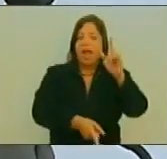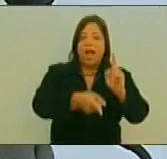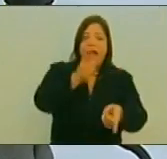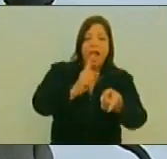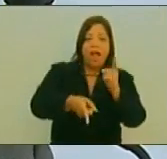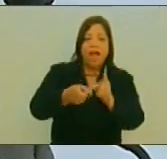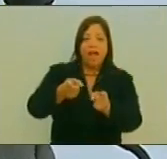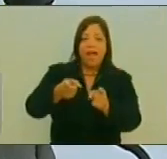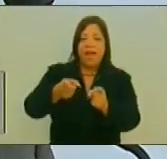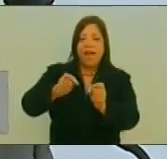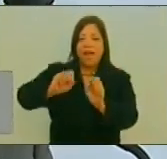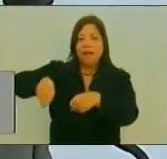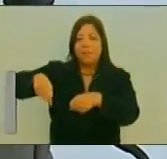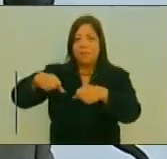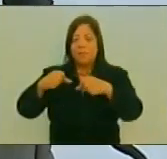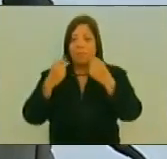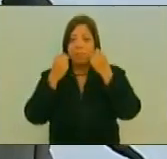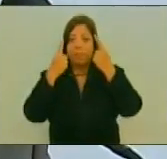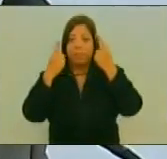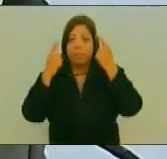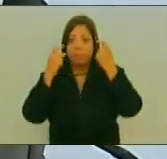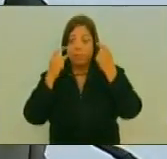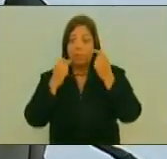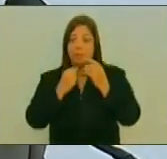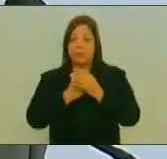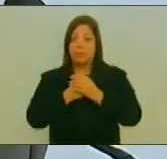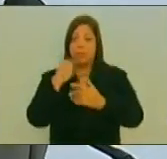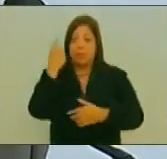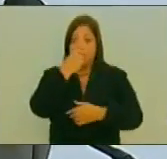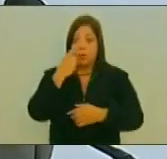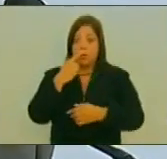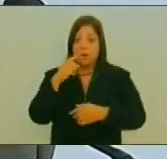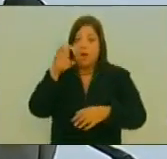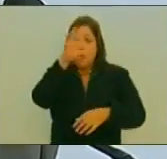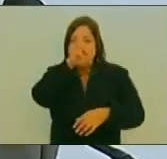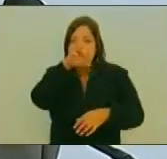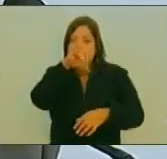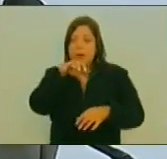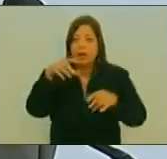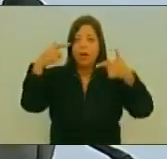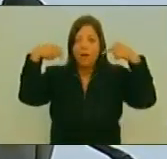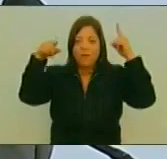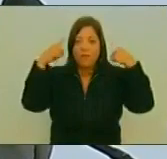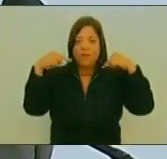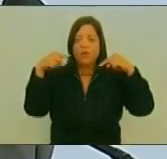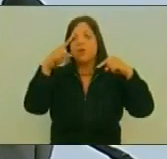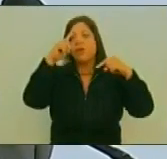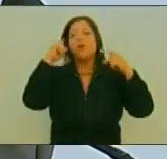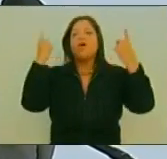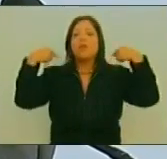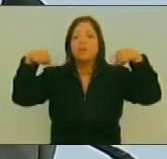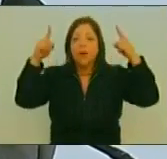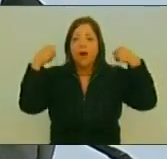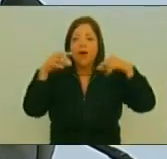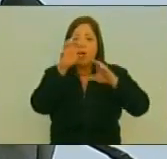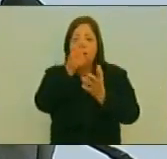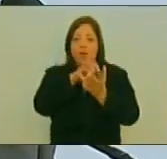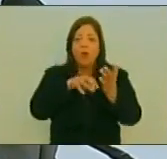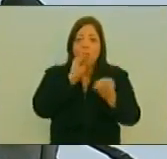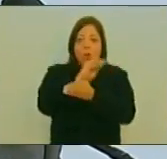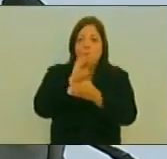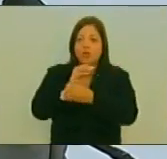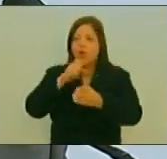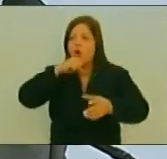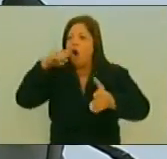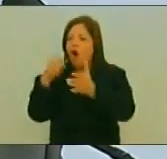Para la lucidez Y sus perros Protegen los rebaños Del odio